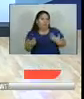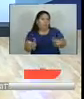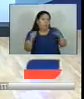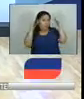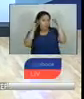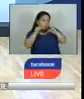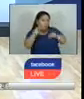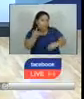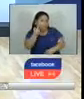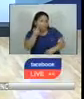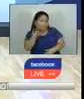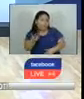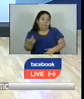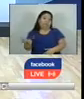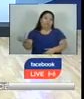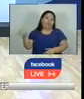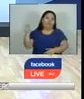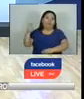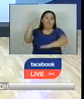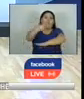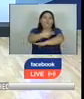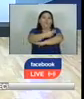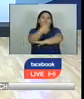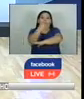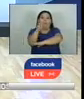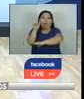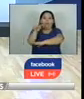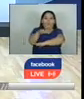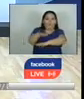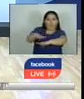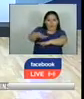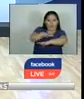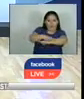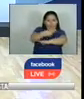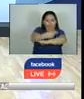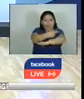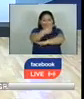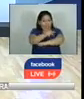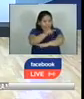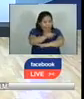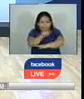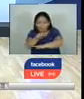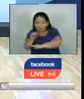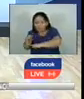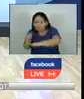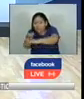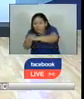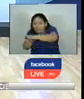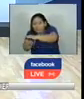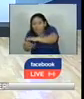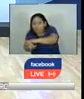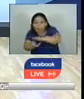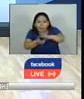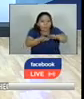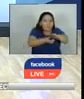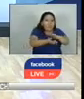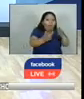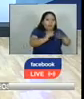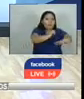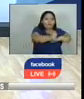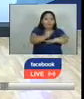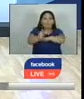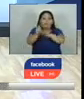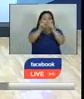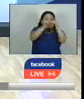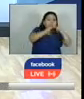imágenes de en la frontera, en la zona fronteriza, de muchos inmigrantes que se encuentran acampando y con